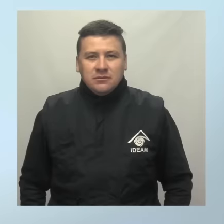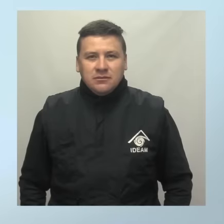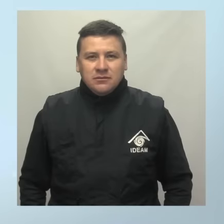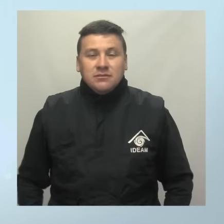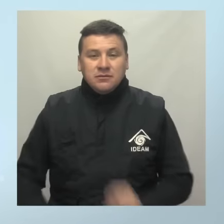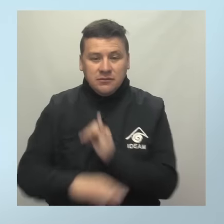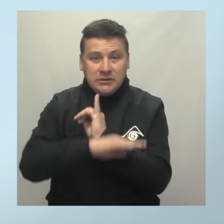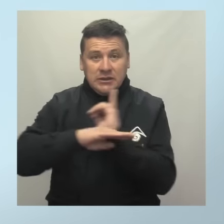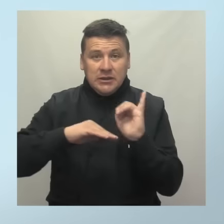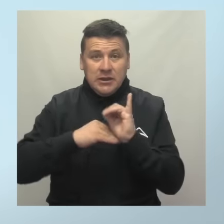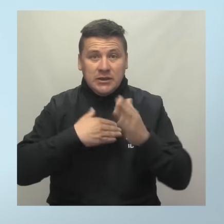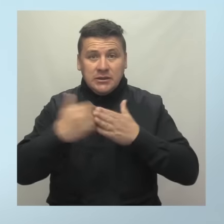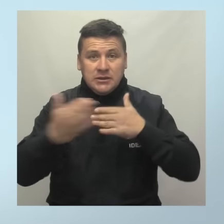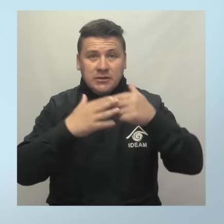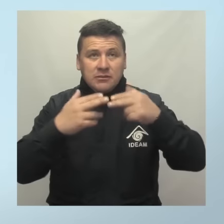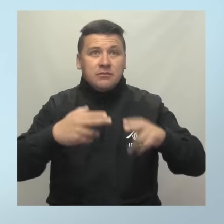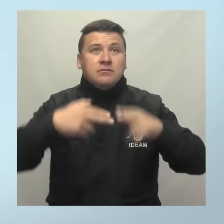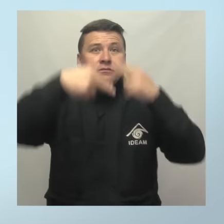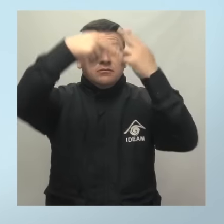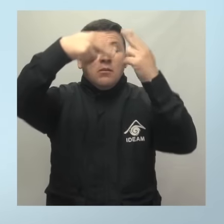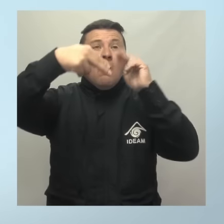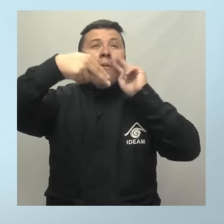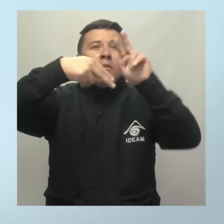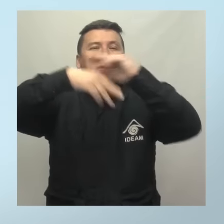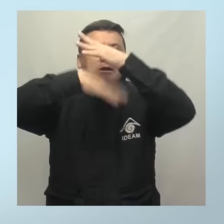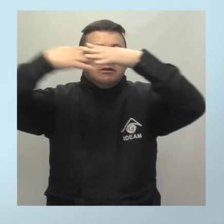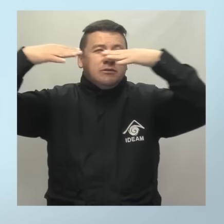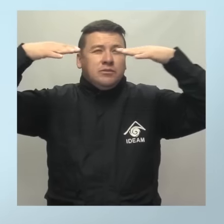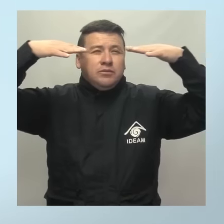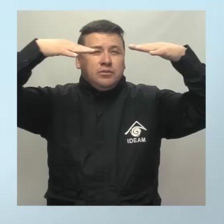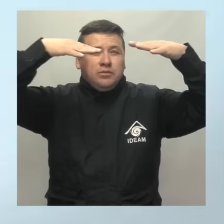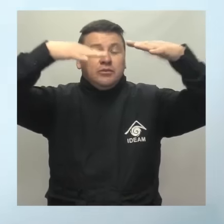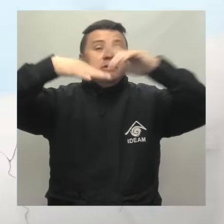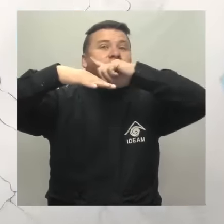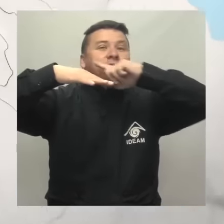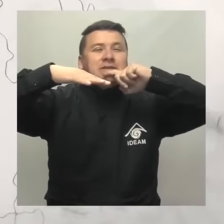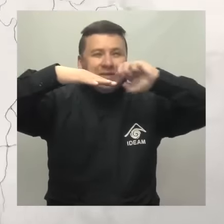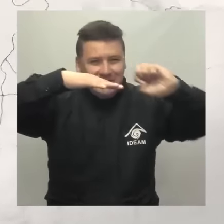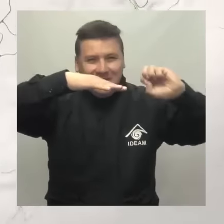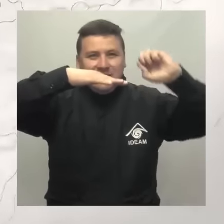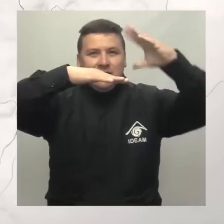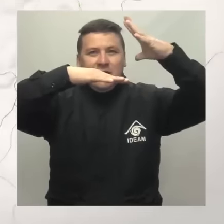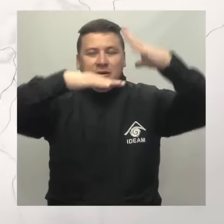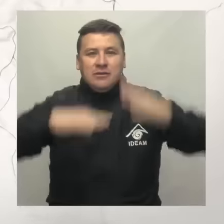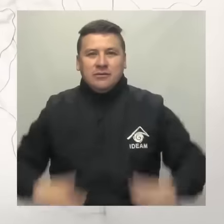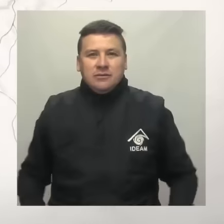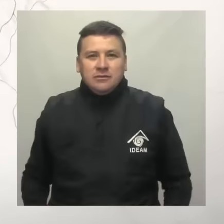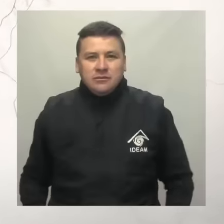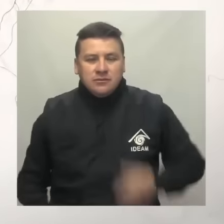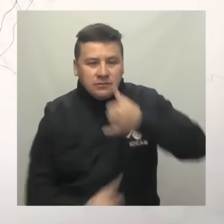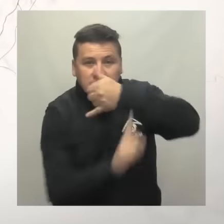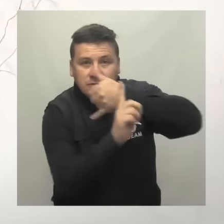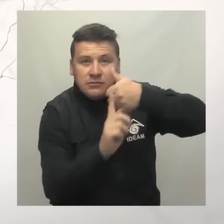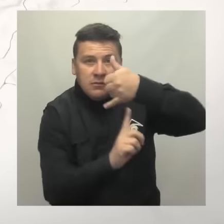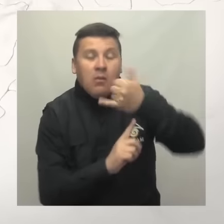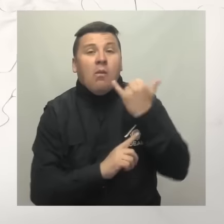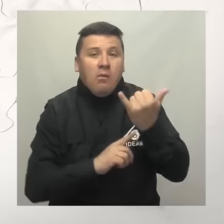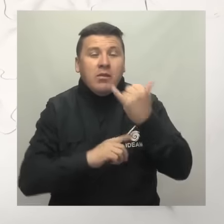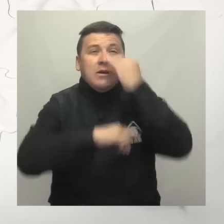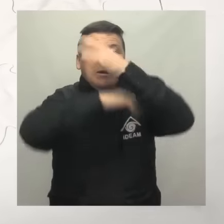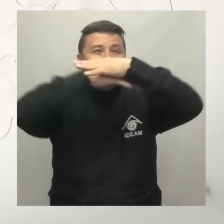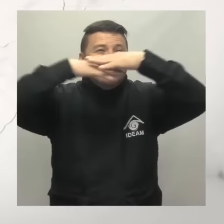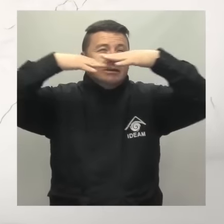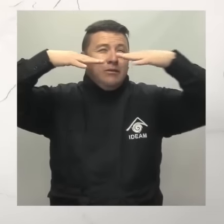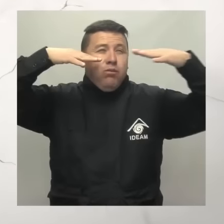Nuestras islas se ven con cielos ligeramente cubiertos y predominio de tiempo seco. En el Pacífico se estima cielo